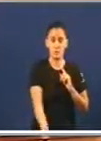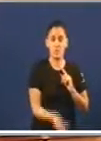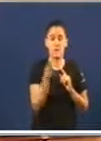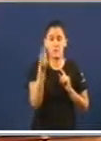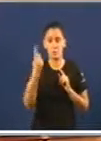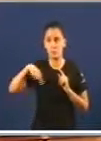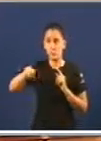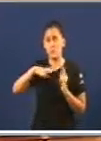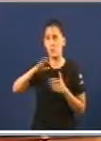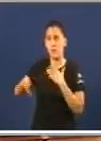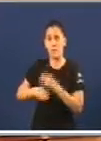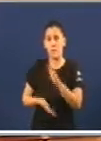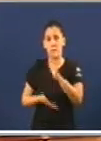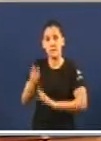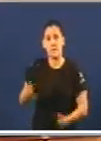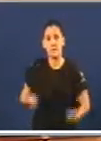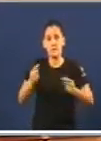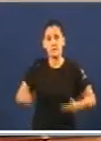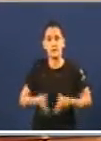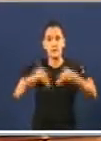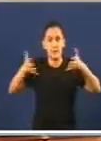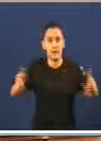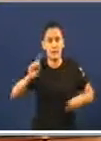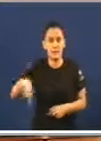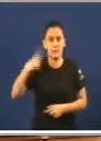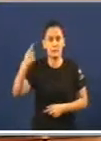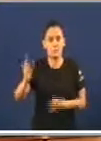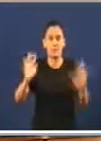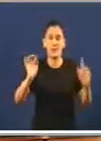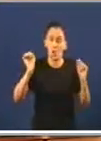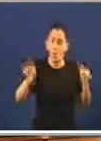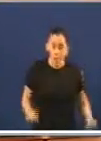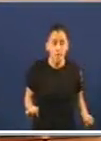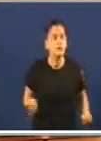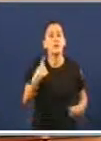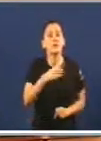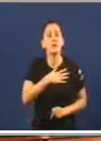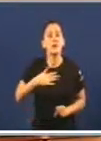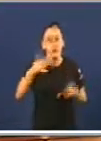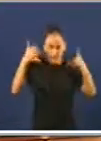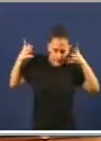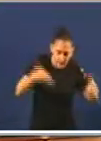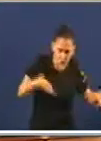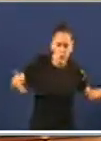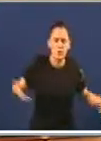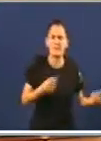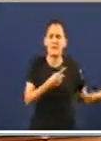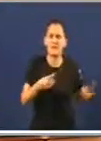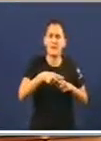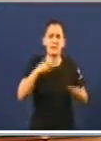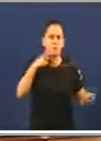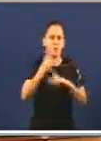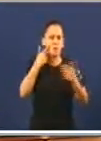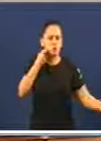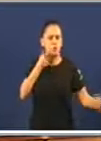poderán ser debatidas e ampliadas na ponencia. Ose, sen embargo, queremos poñelo a cena unha ausencia de mecanismos para controlar o